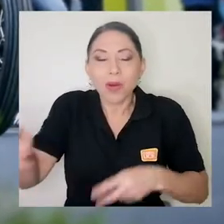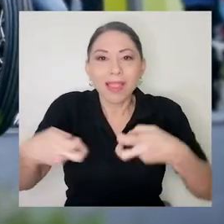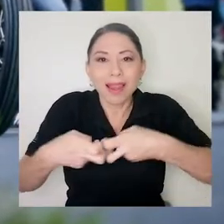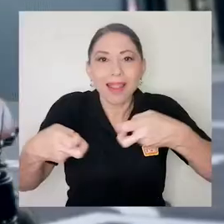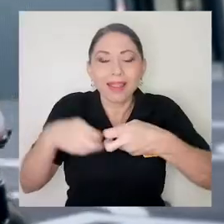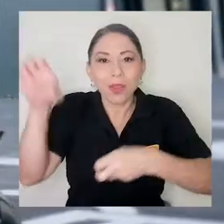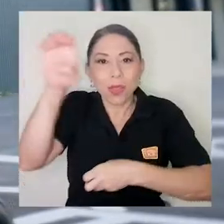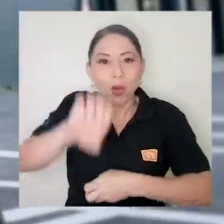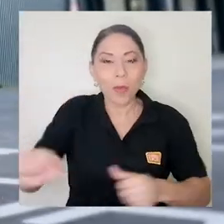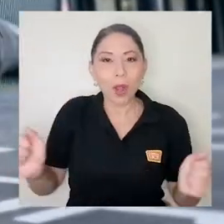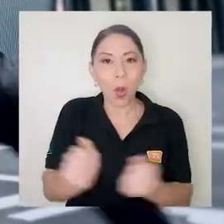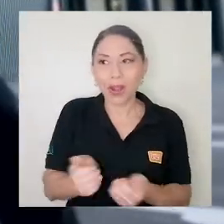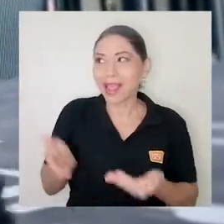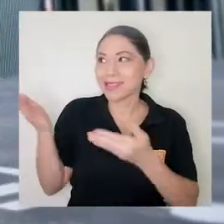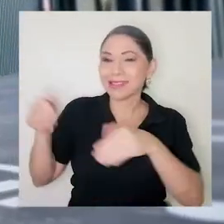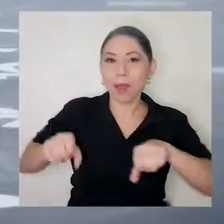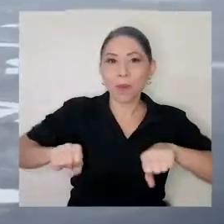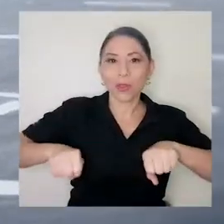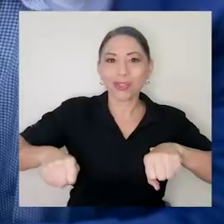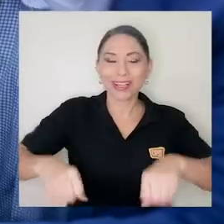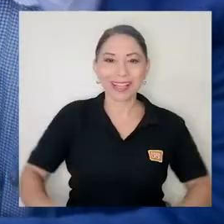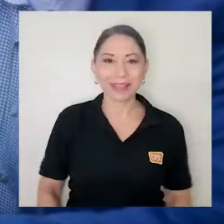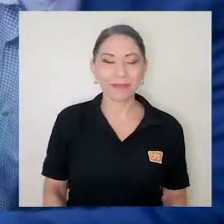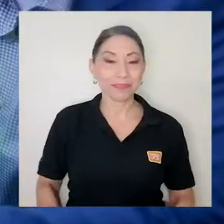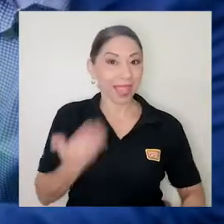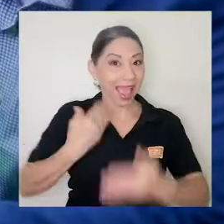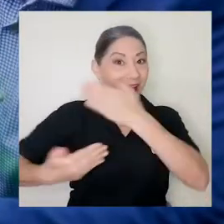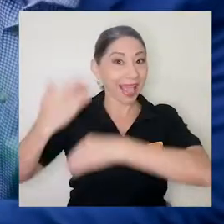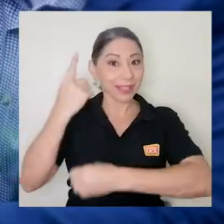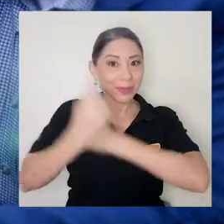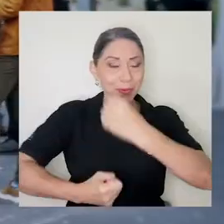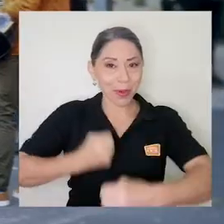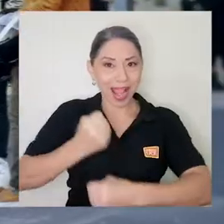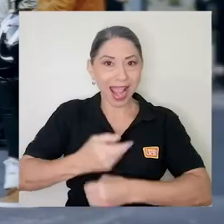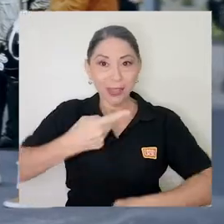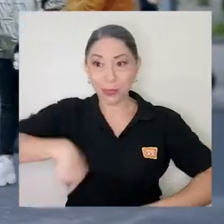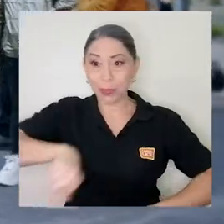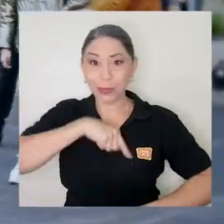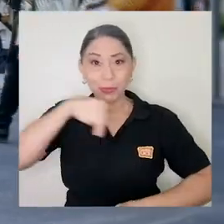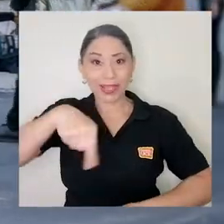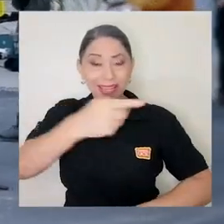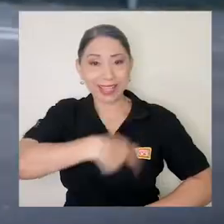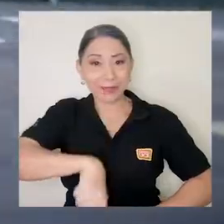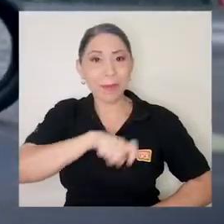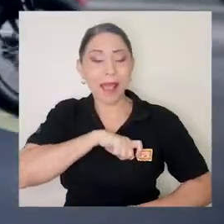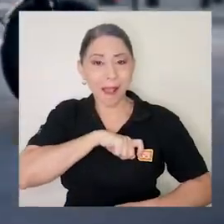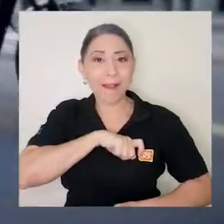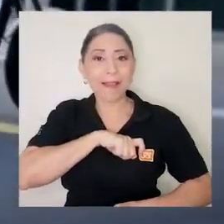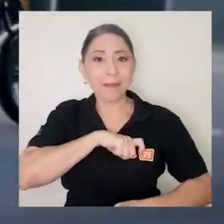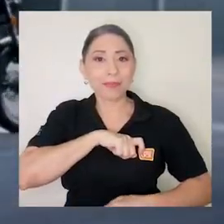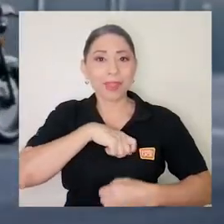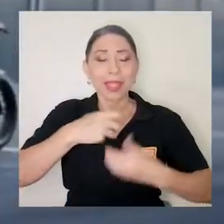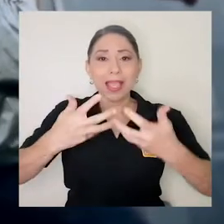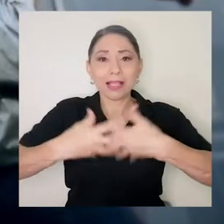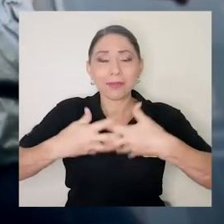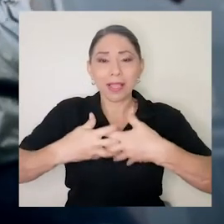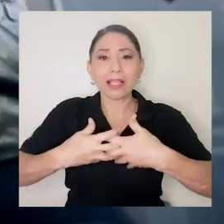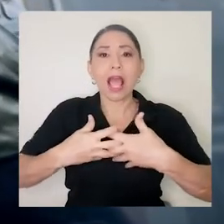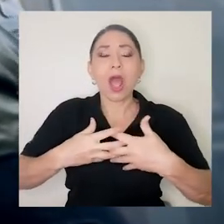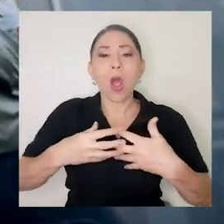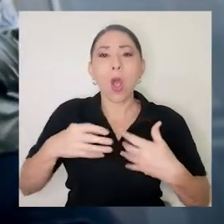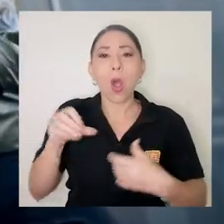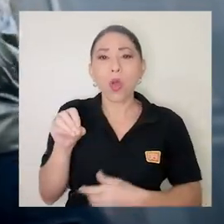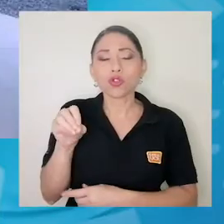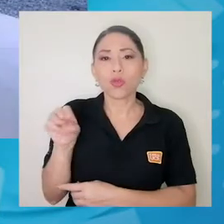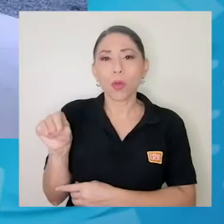Europa con la fabricación de esta motocicleta. Hace un año constituimos aquí en España la empresa Ox